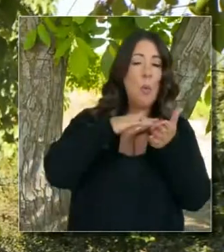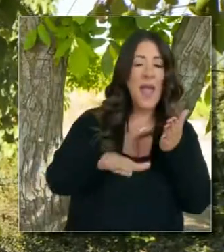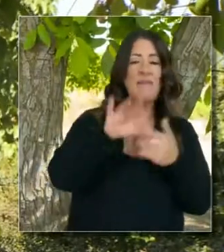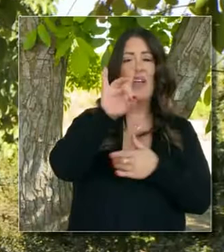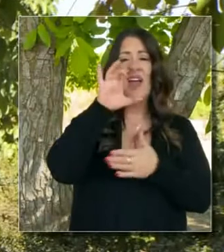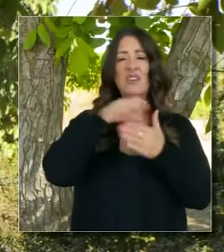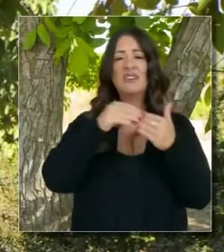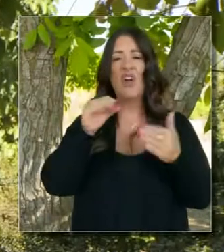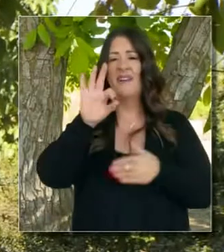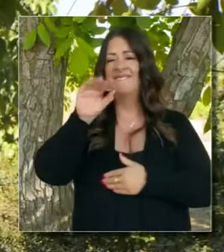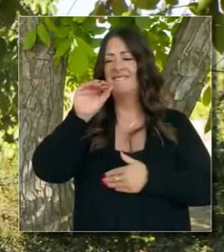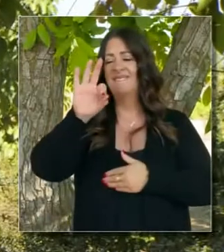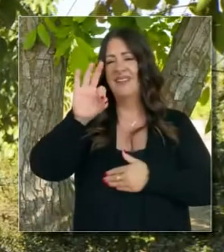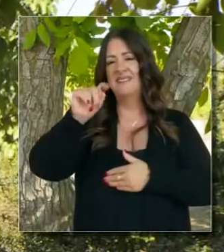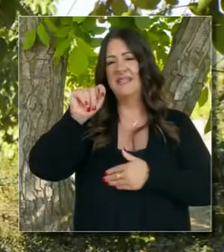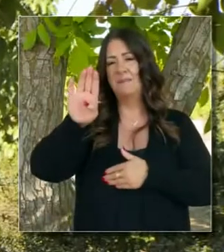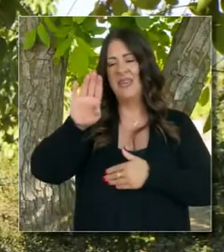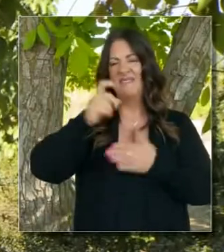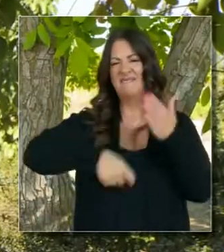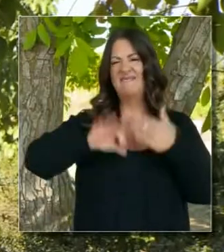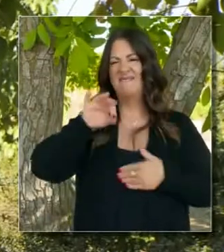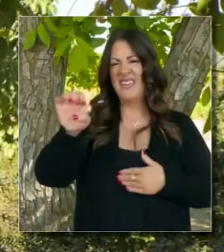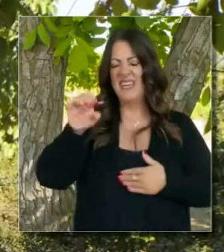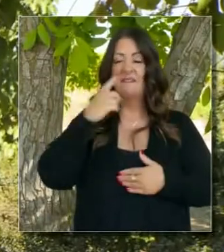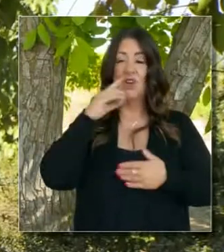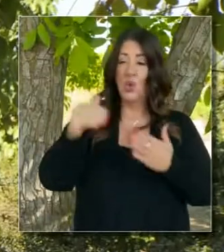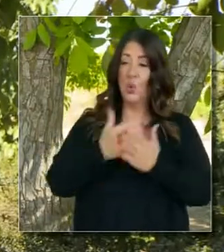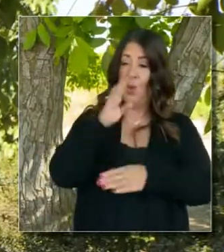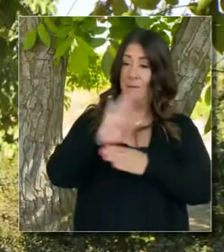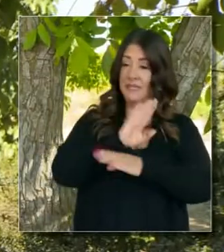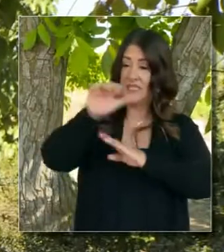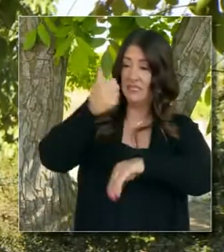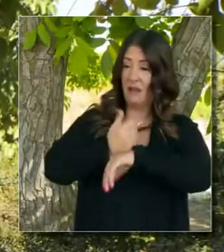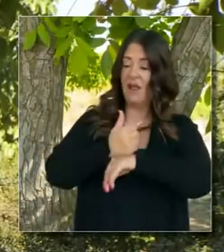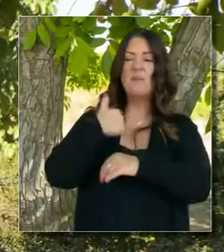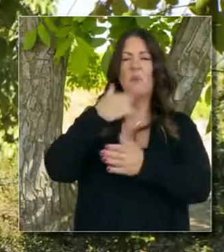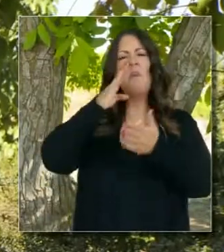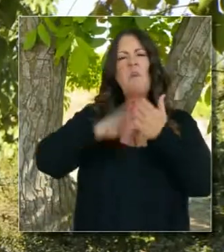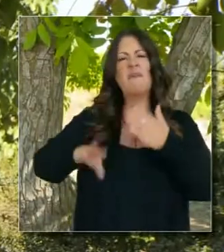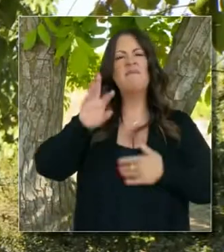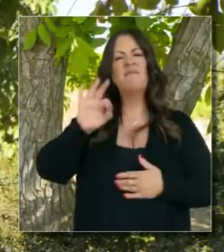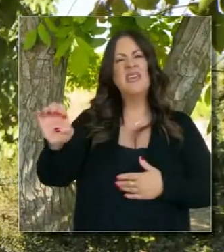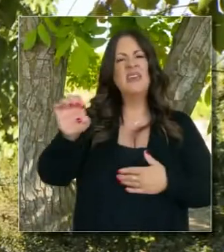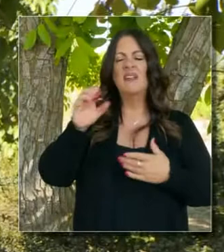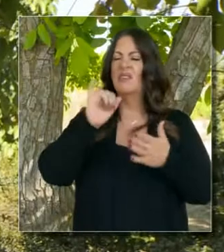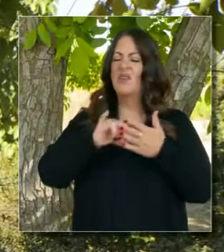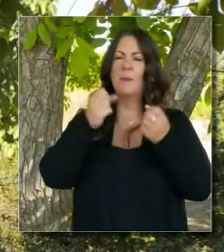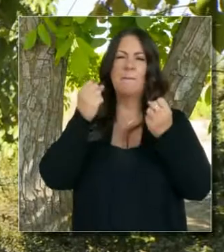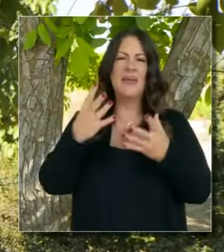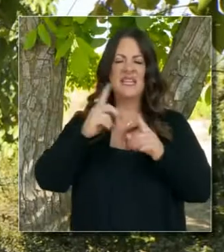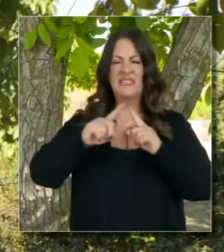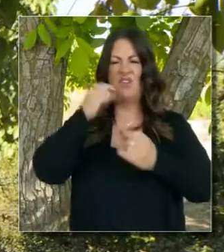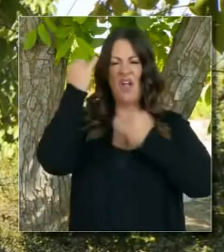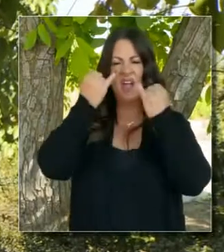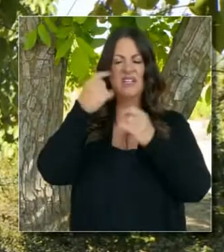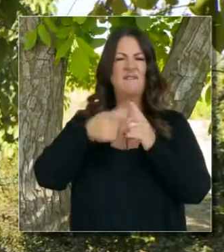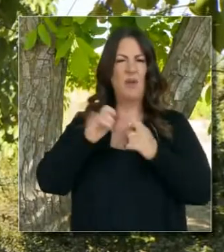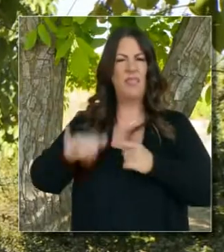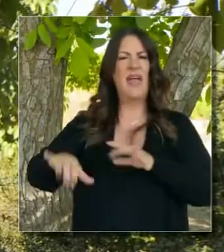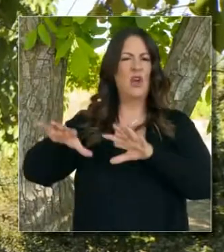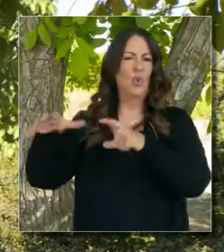el perdonar la tarifa de 800 dólares para nuevos negocios que inician. Una idea que surgió de esa